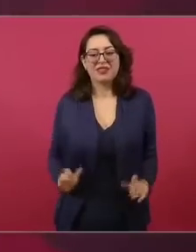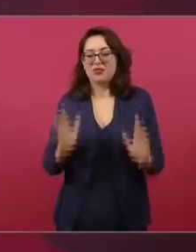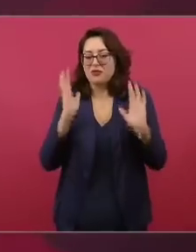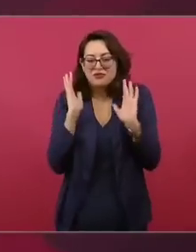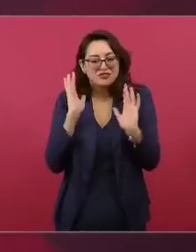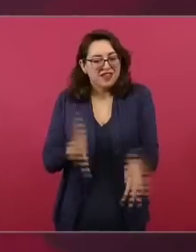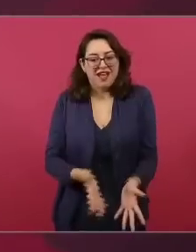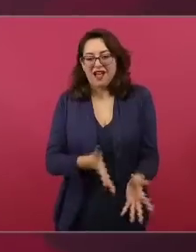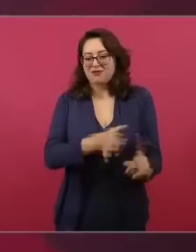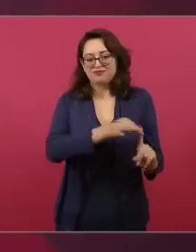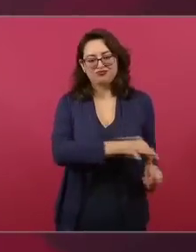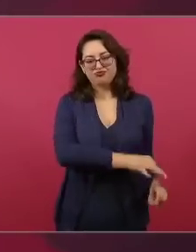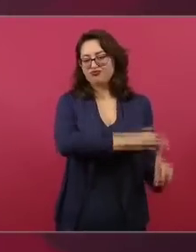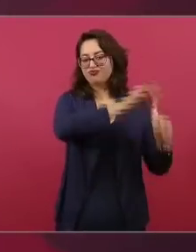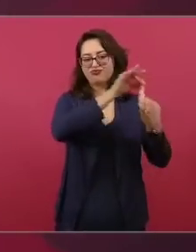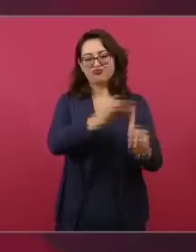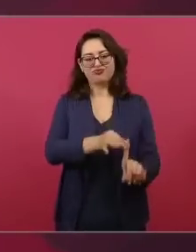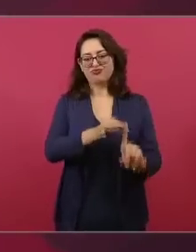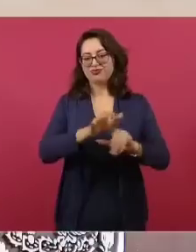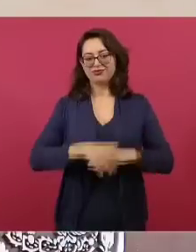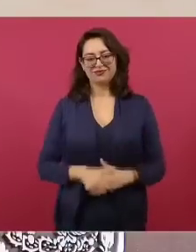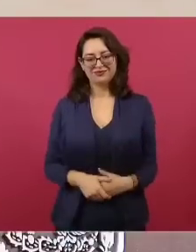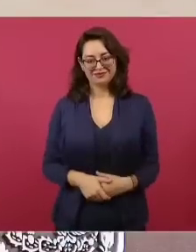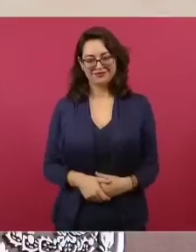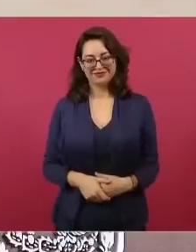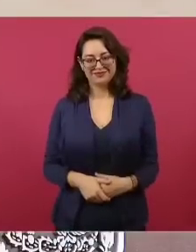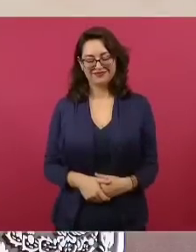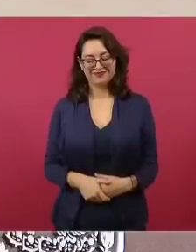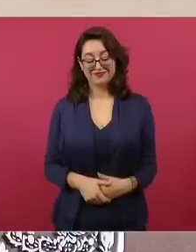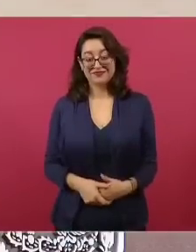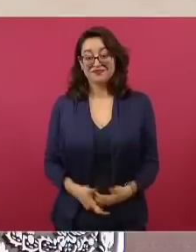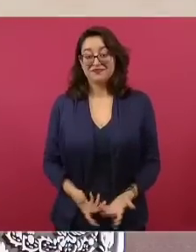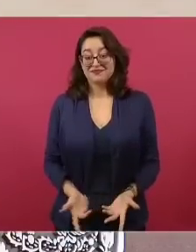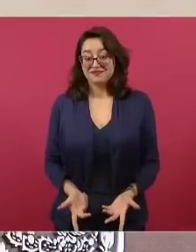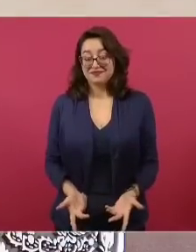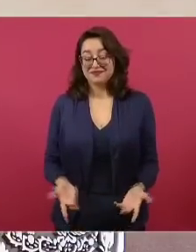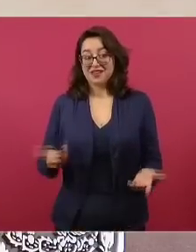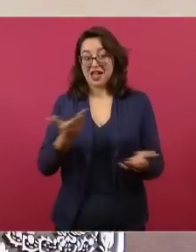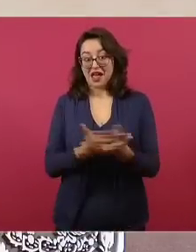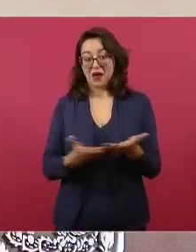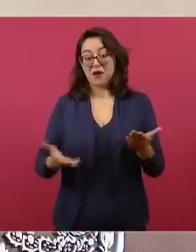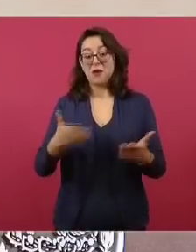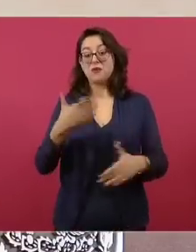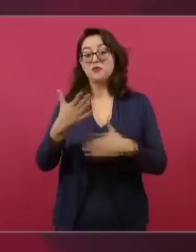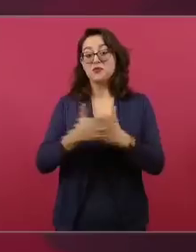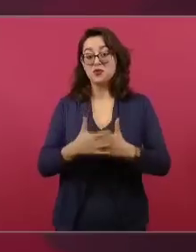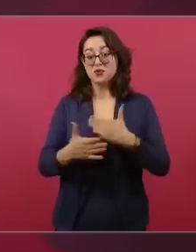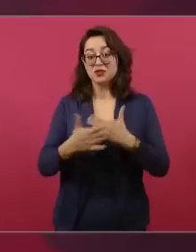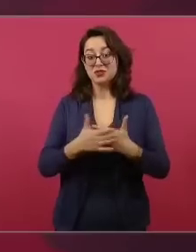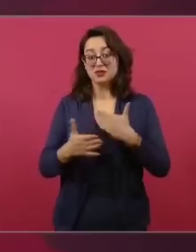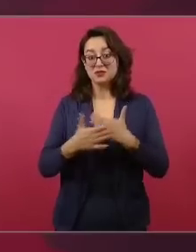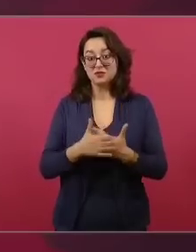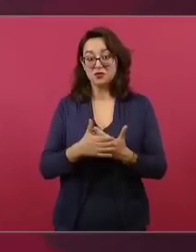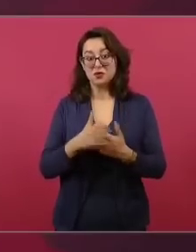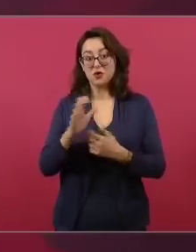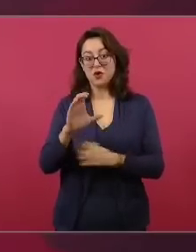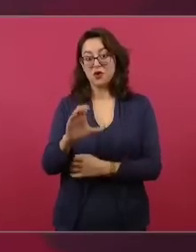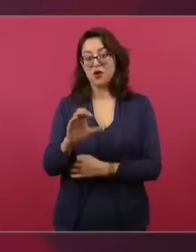qué actitud va a asumir el CRIL.